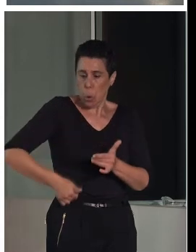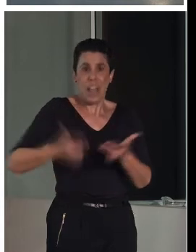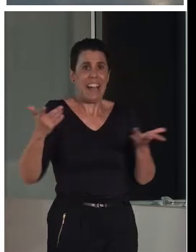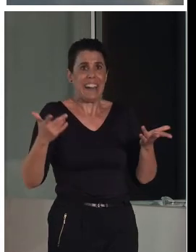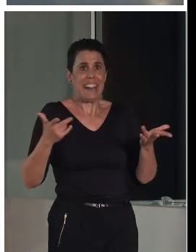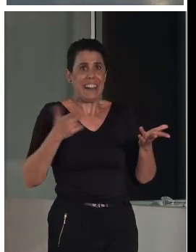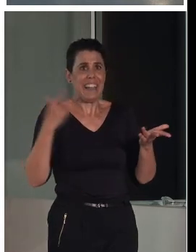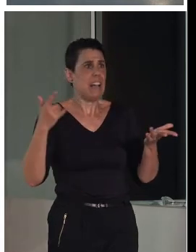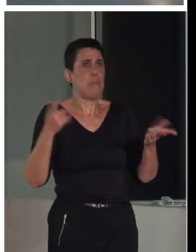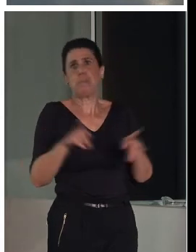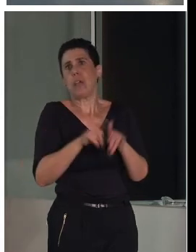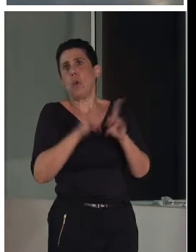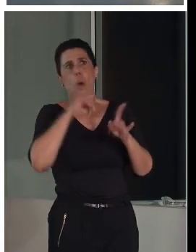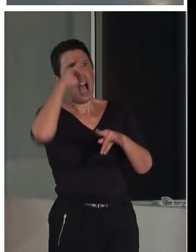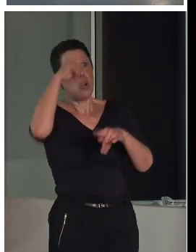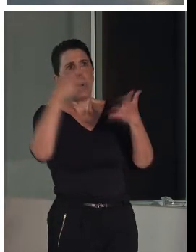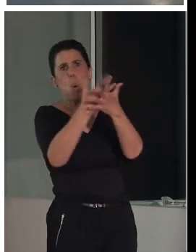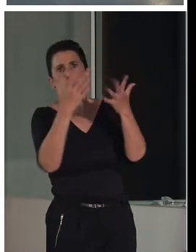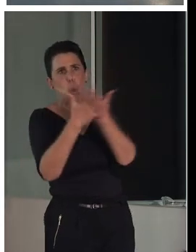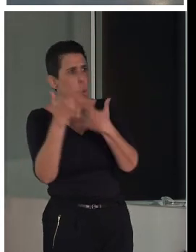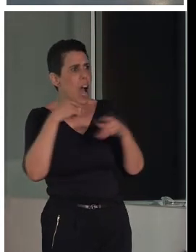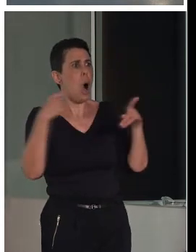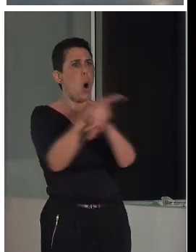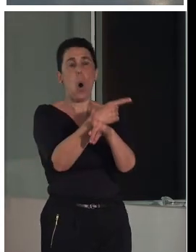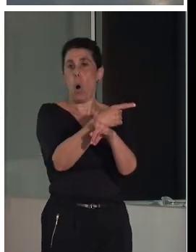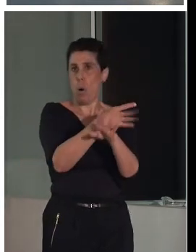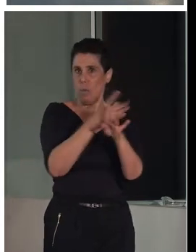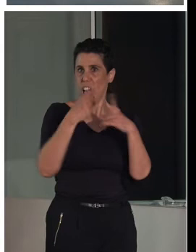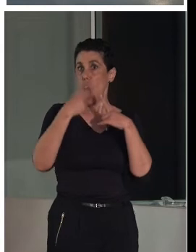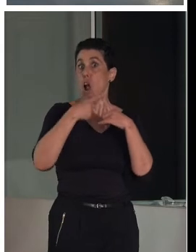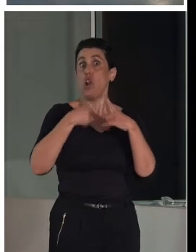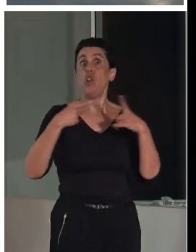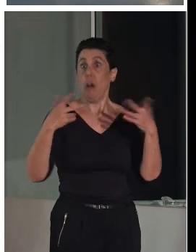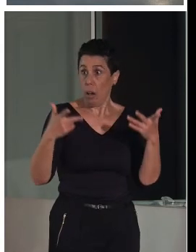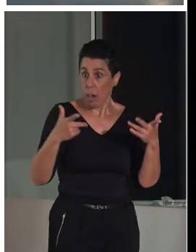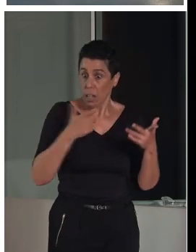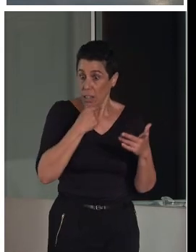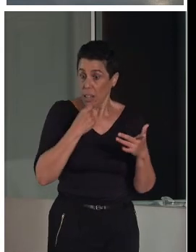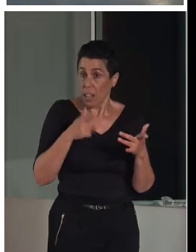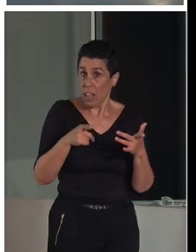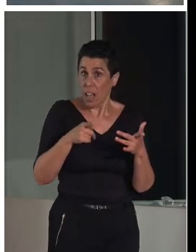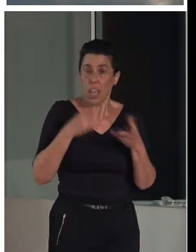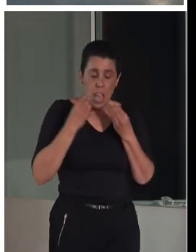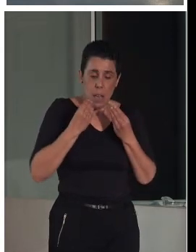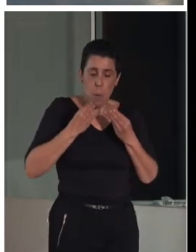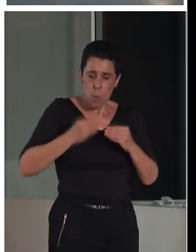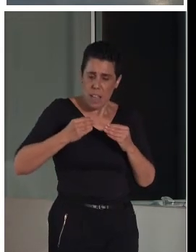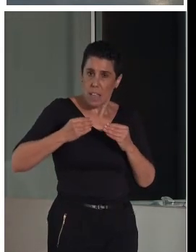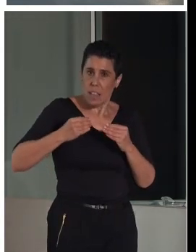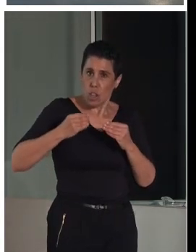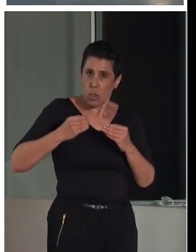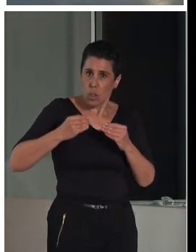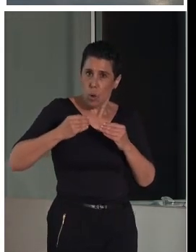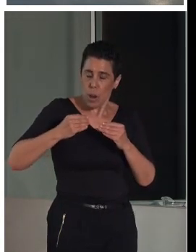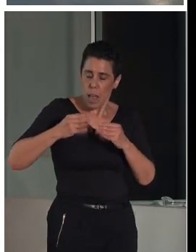sobre todo logísticas, y que han tenido una historia que ha ido avanzando a la vez que avanzan los